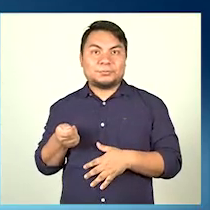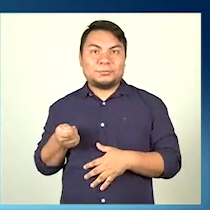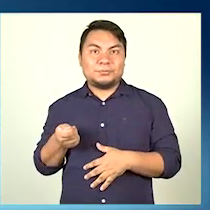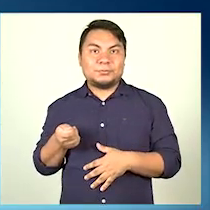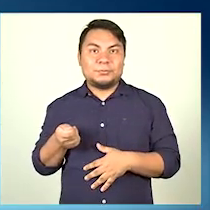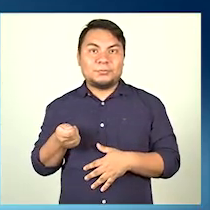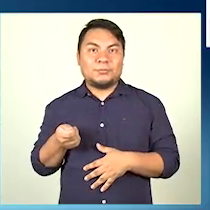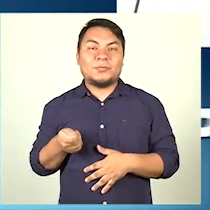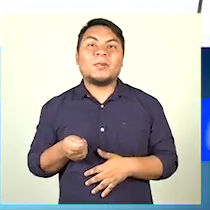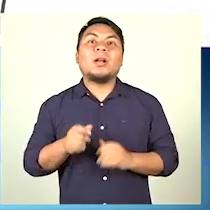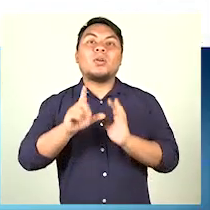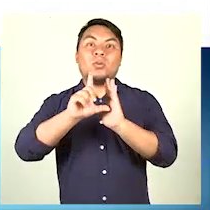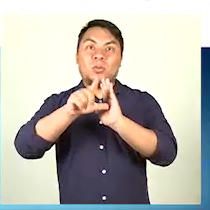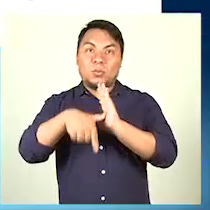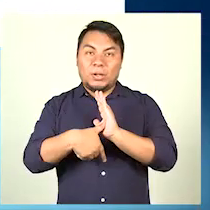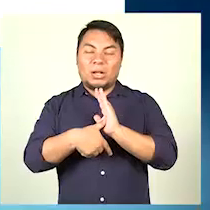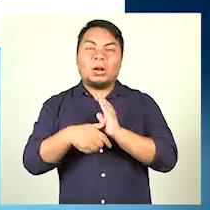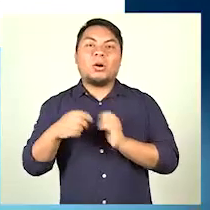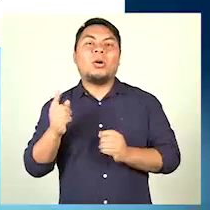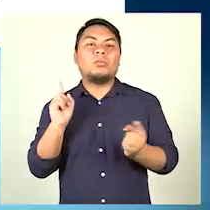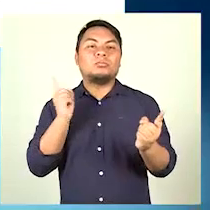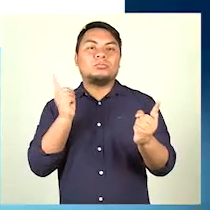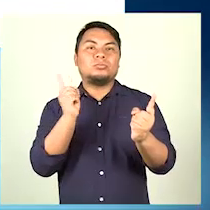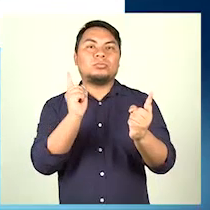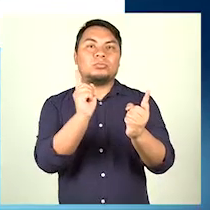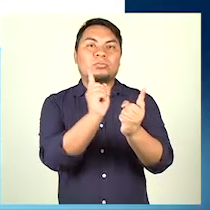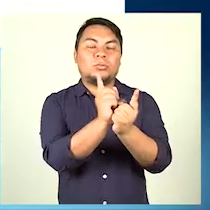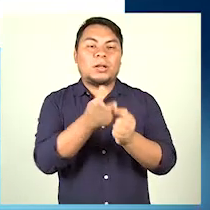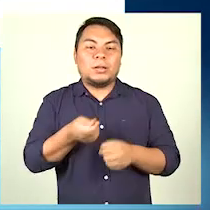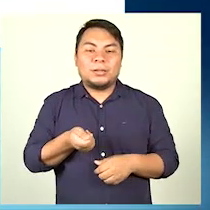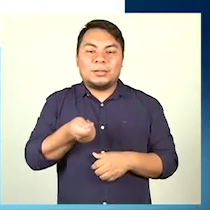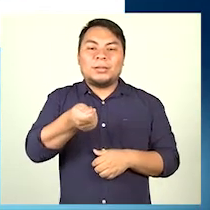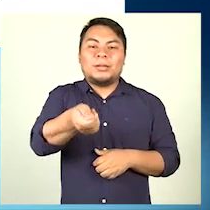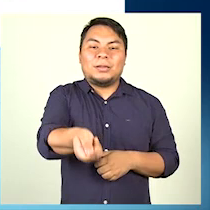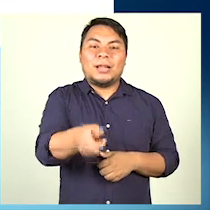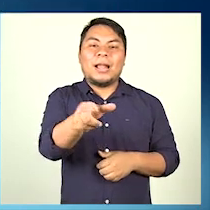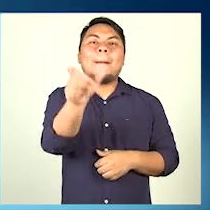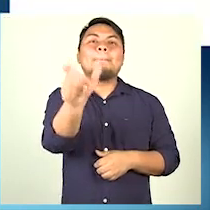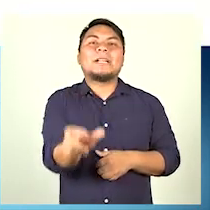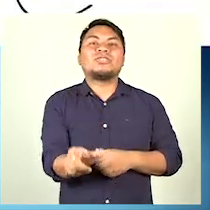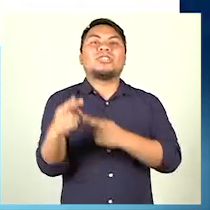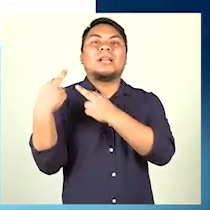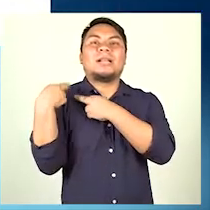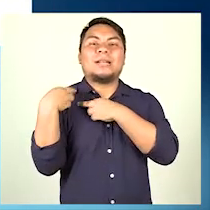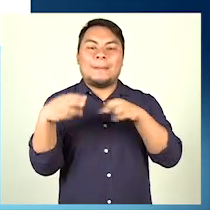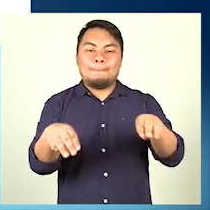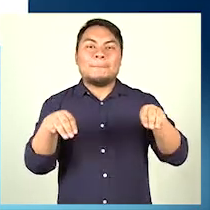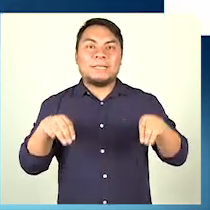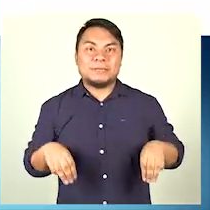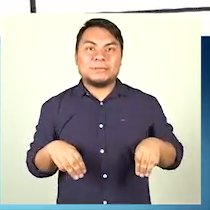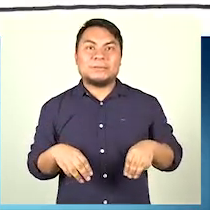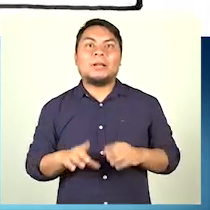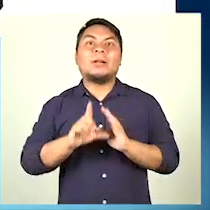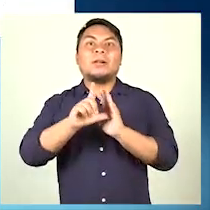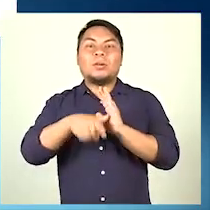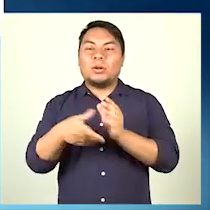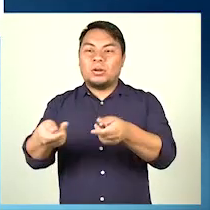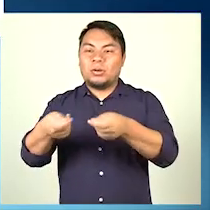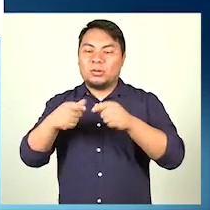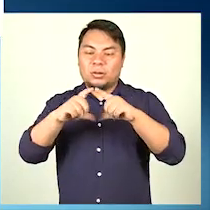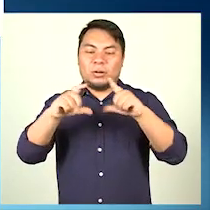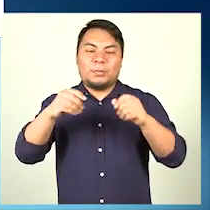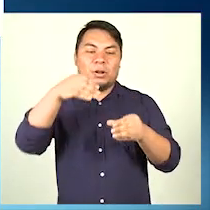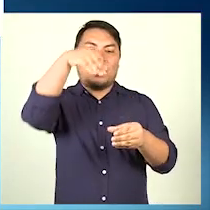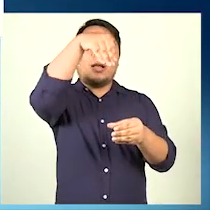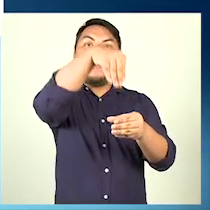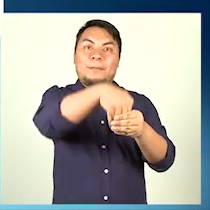tarjeta de activación. Paso 6. Acércate a la mesa y devuelve la tarjeta de activación al miembro de mesa. Deposita la